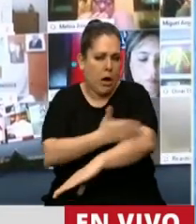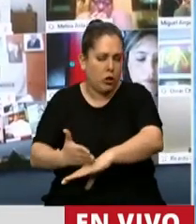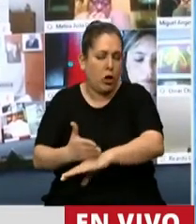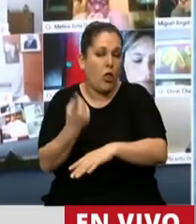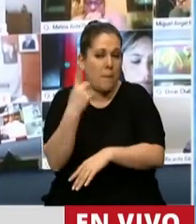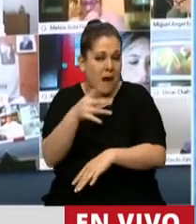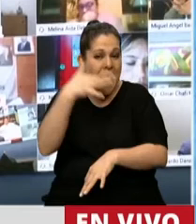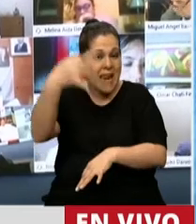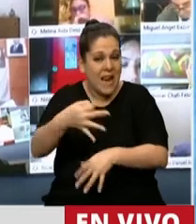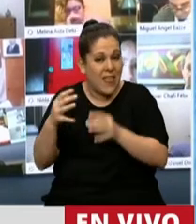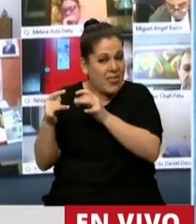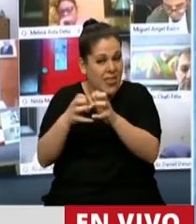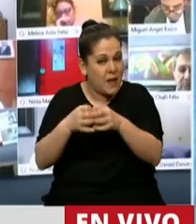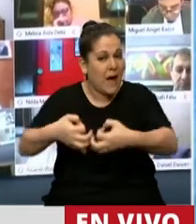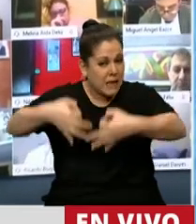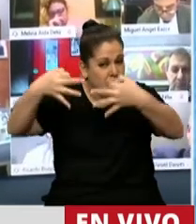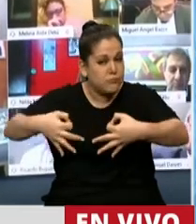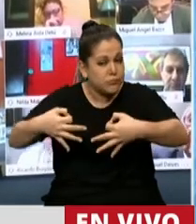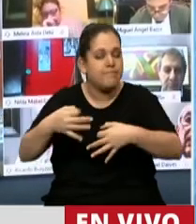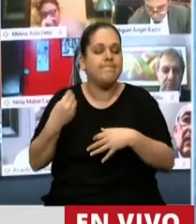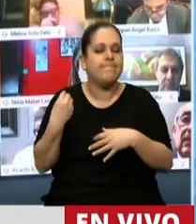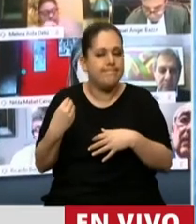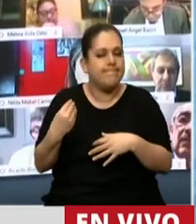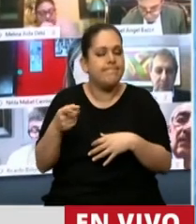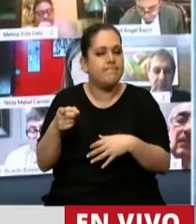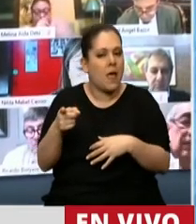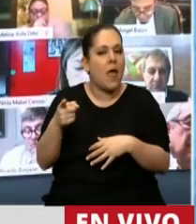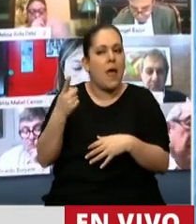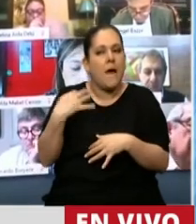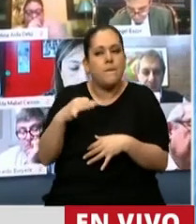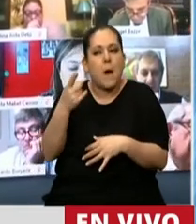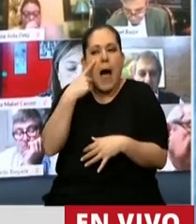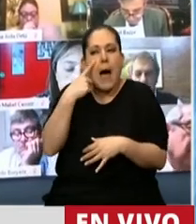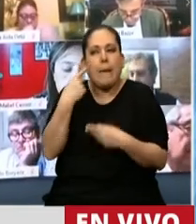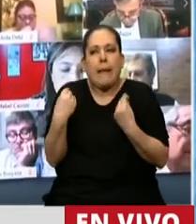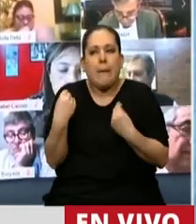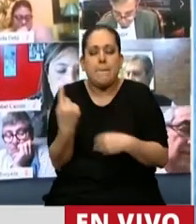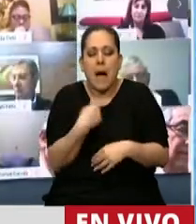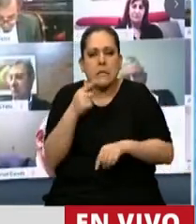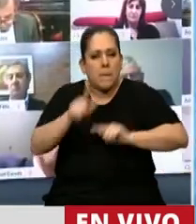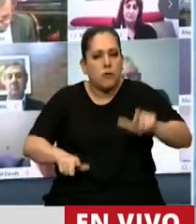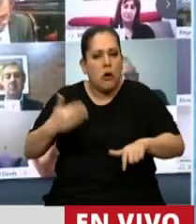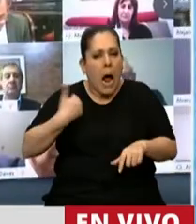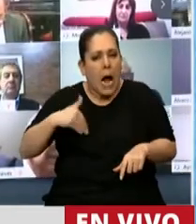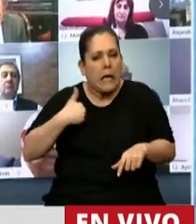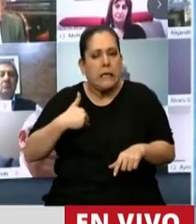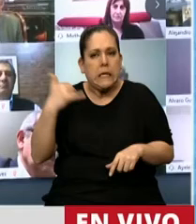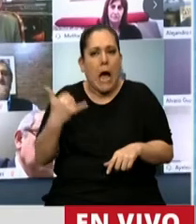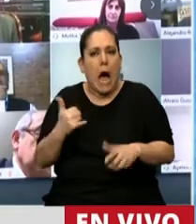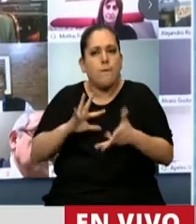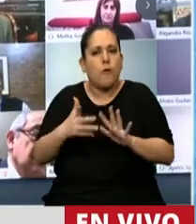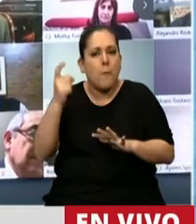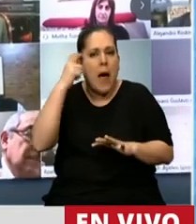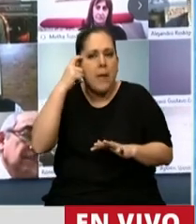debate de fondo que tenemos nosotros, yo creo que es ver qué es lo que nos pasa a los argentinos que tenemos una manera de